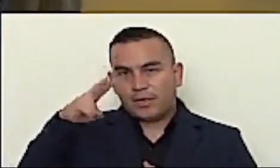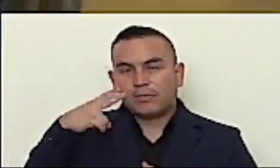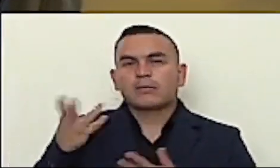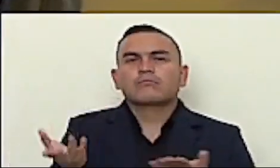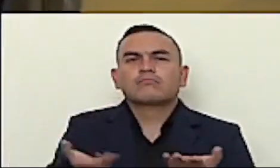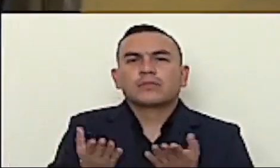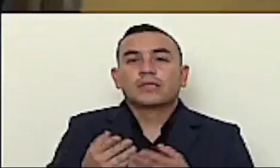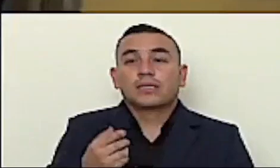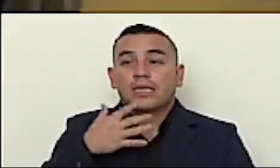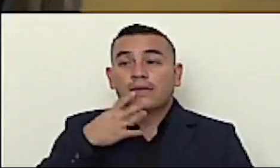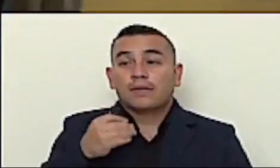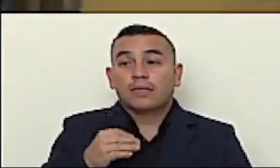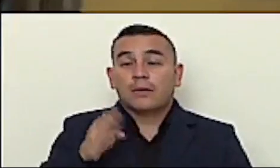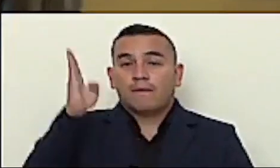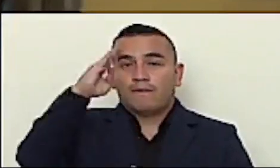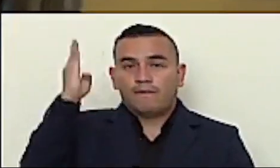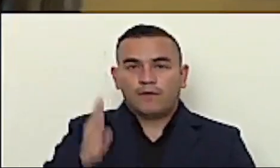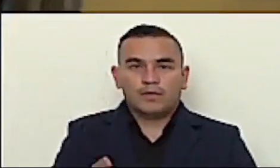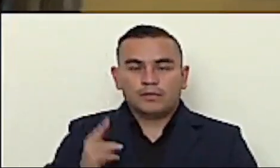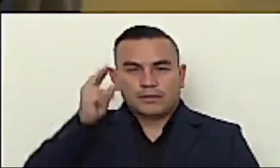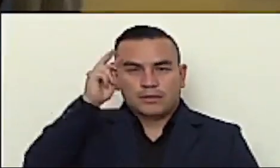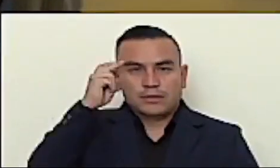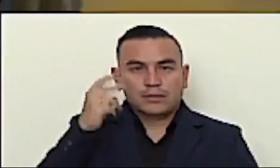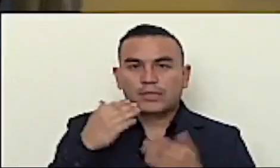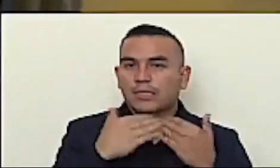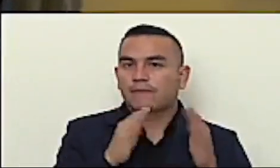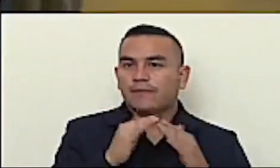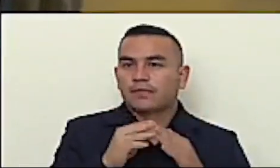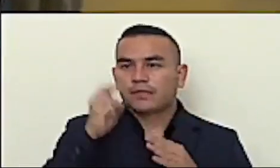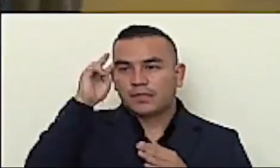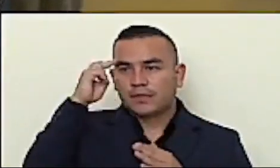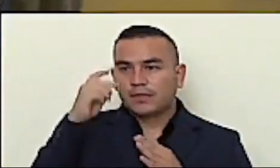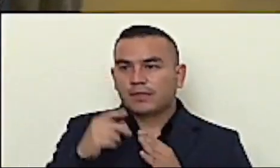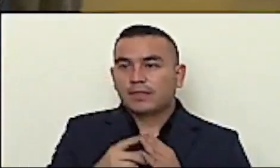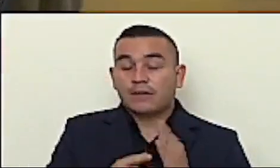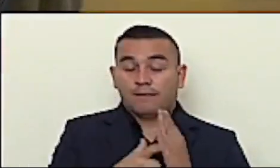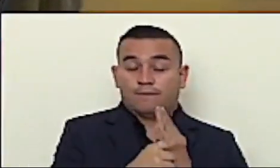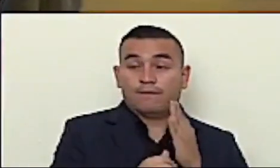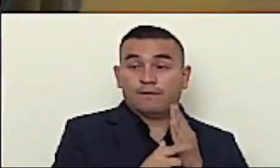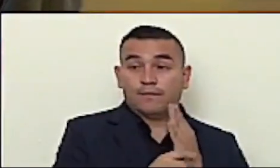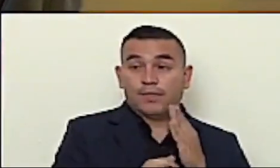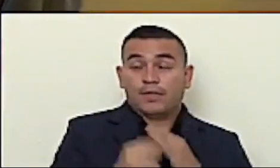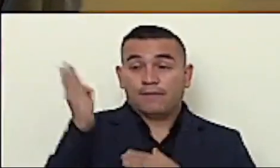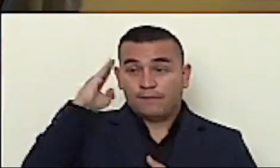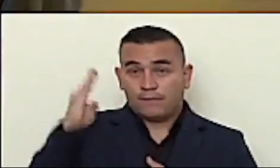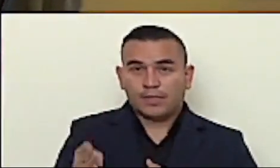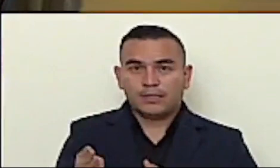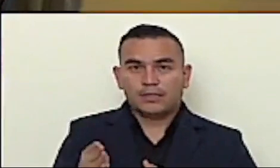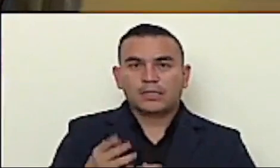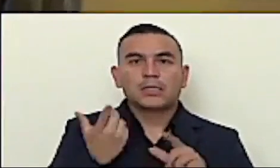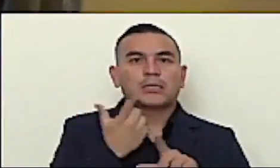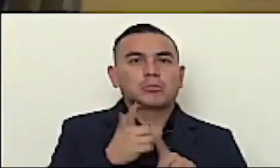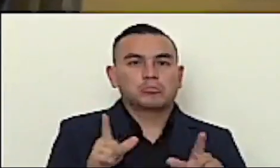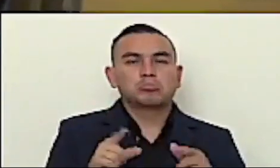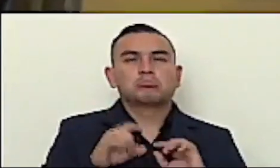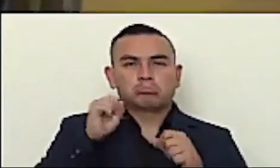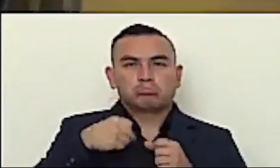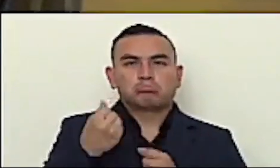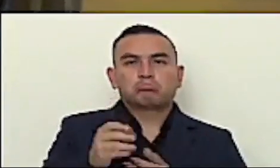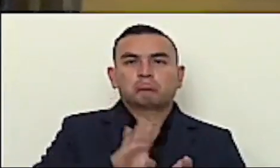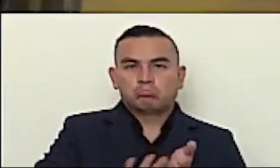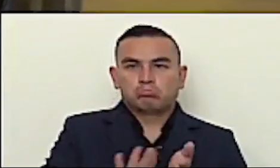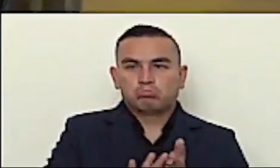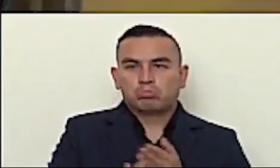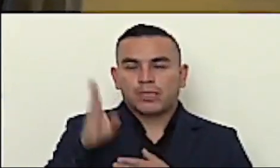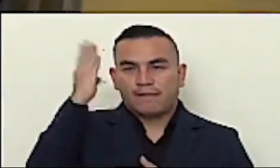pero no lo traigo de Brasil, porque no traigo un Tratado de Libre Comercio y tal vez el de Brasil está más barato, pues ahora puedo traer el de Brasil, que está más